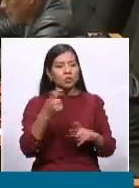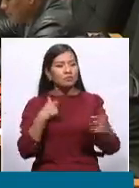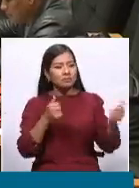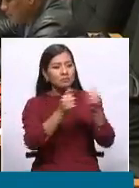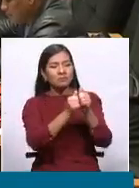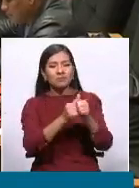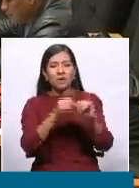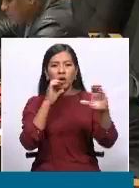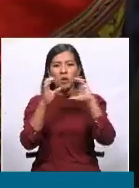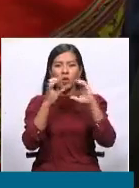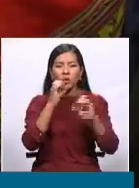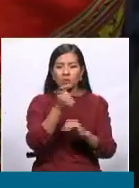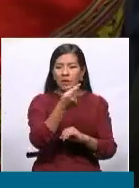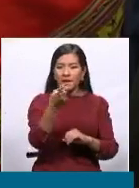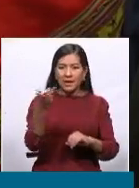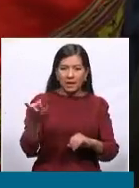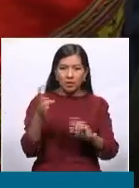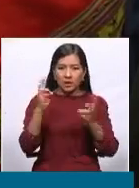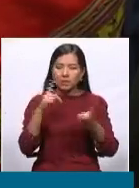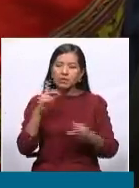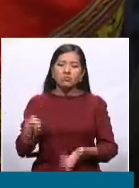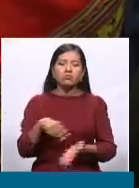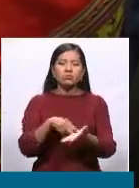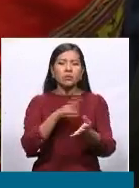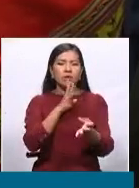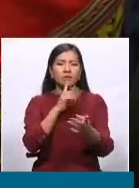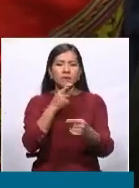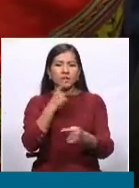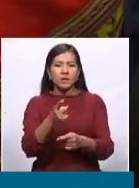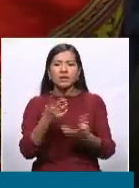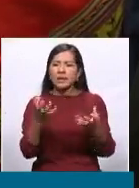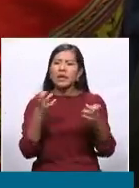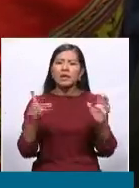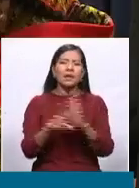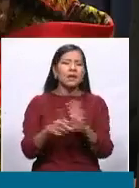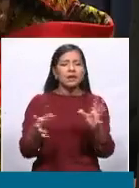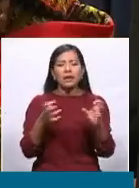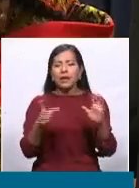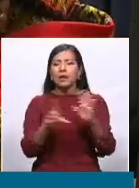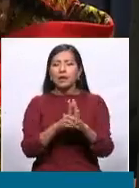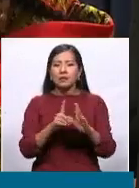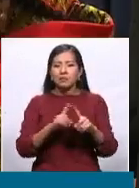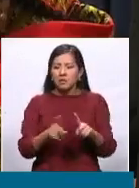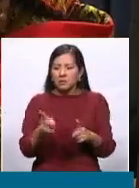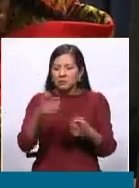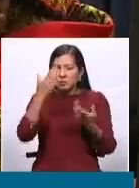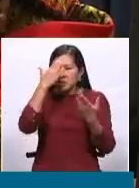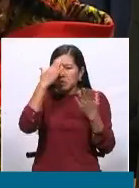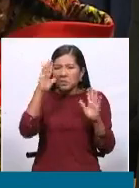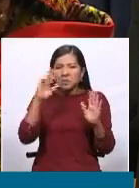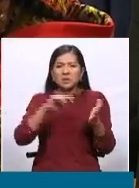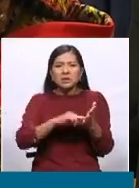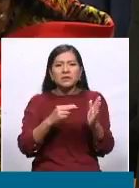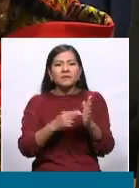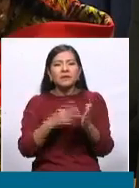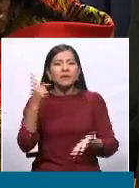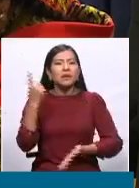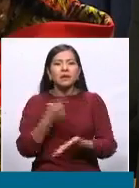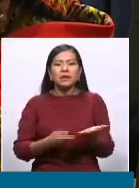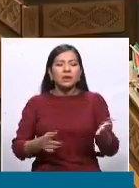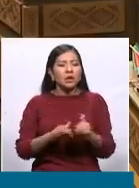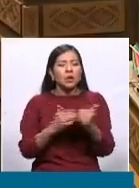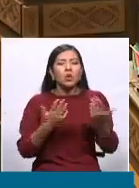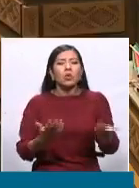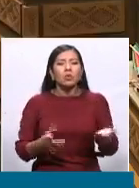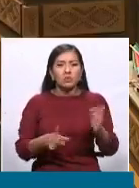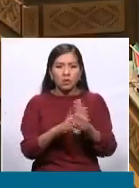comunicación, de algunos medios de comunicación, salen a la palestra a decir queremos la ley, queremos la ley, pero ni siquiera saben qué es lo que están pidiendo. Y